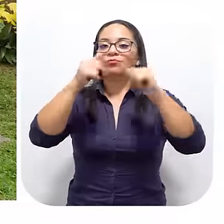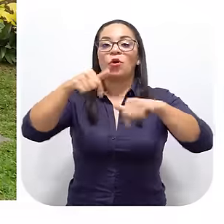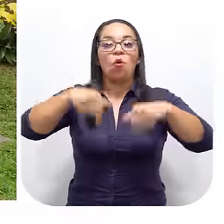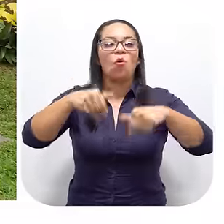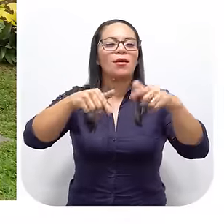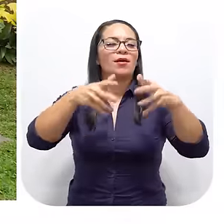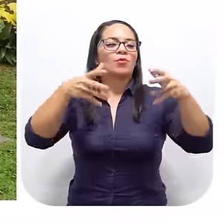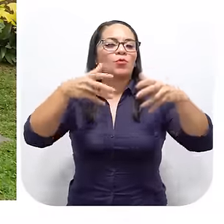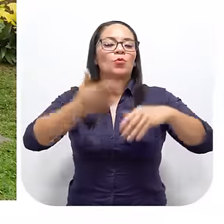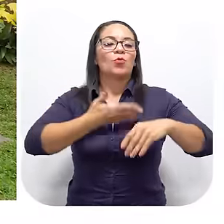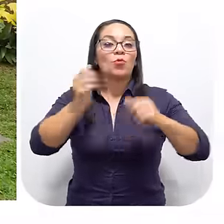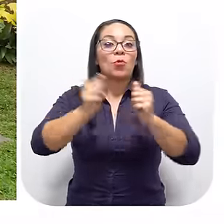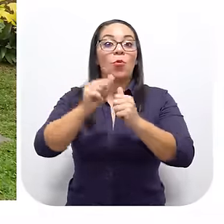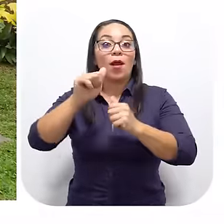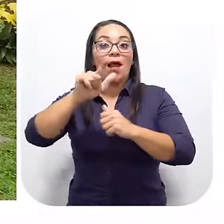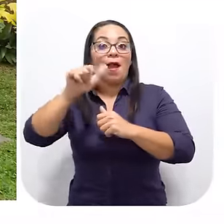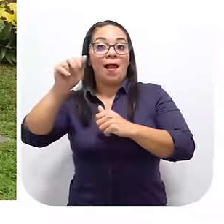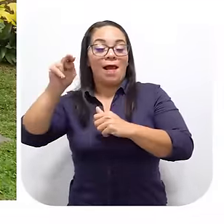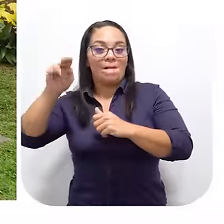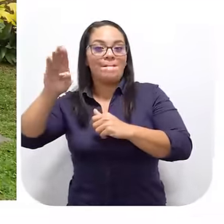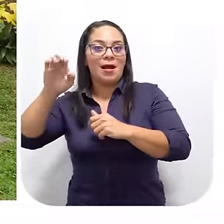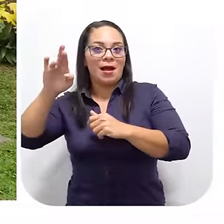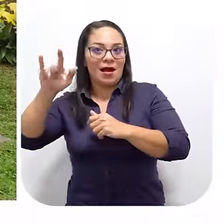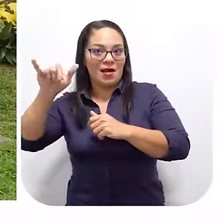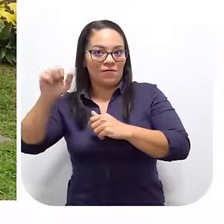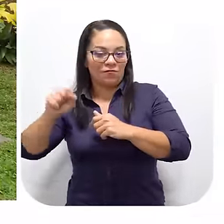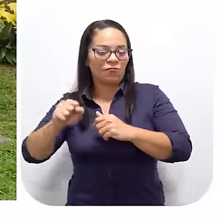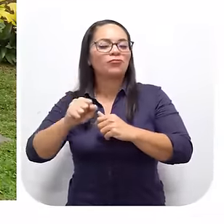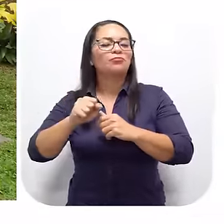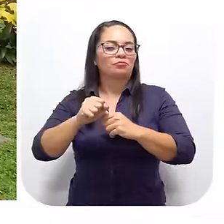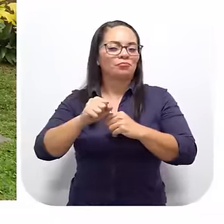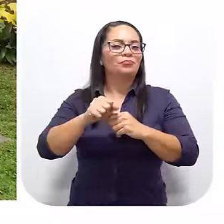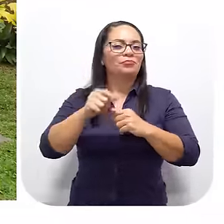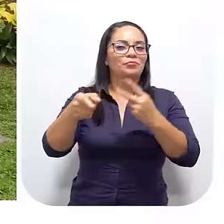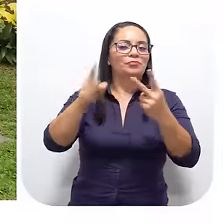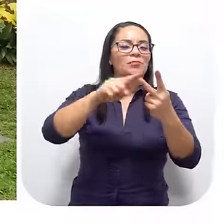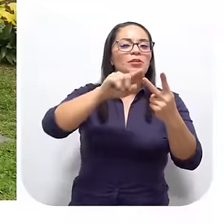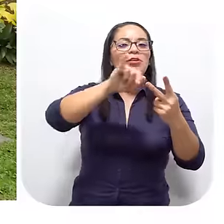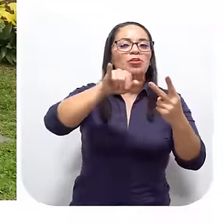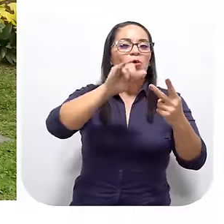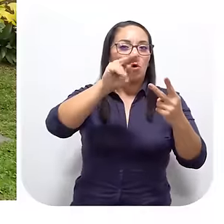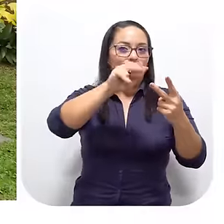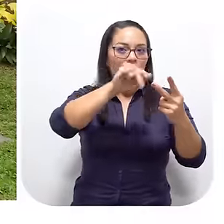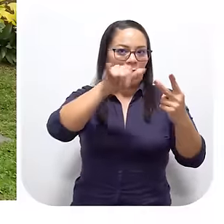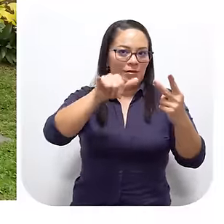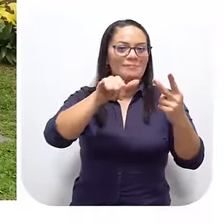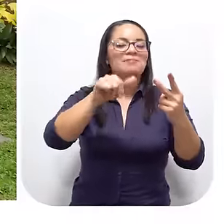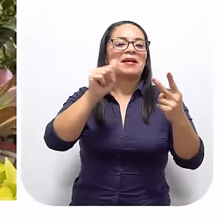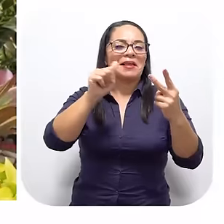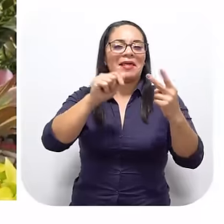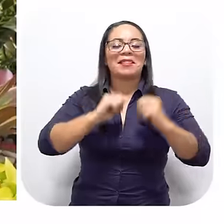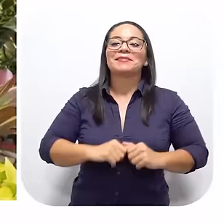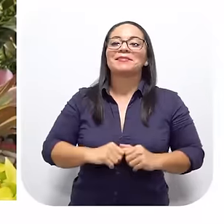el Enorme orgullo de estar con Don Alan Y ya les voy a explicar Quienes son Y Don Johnny Arguedas Mora